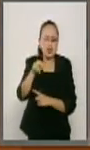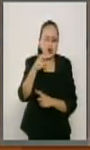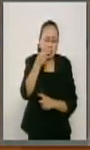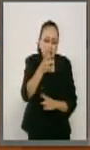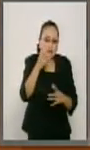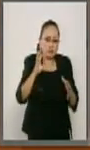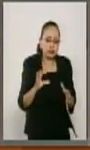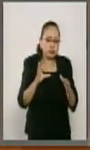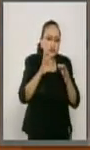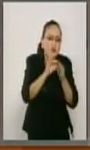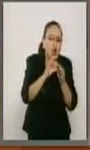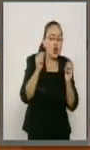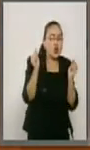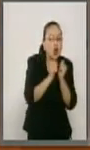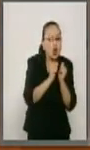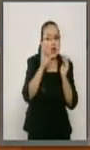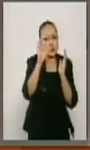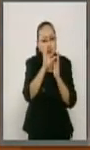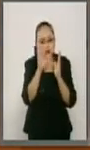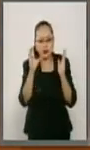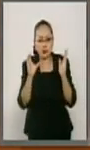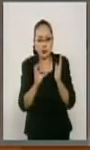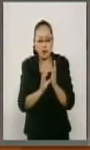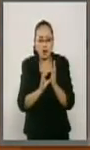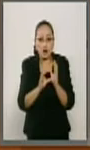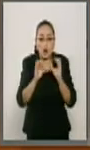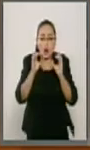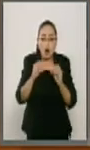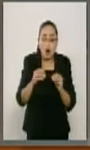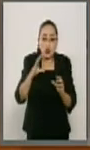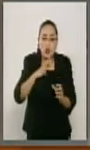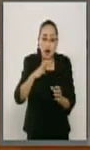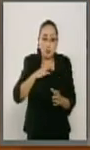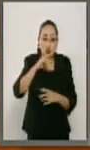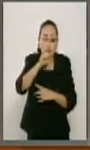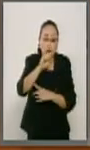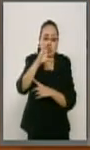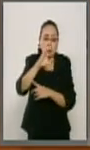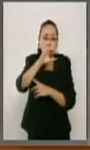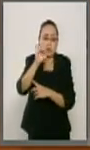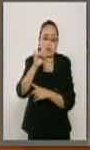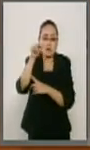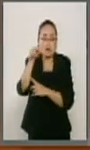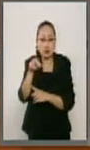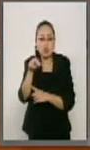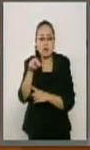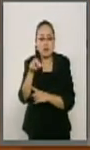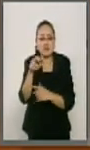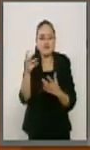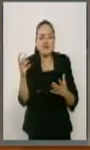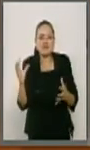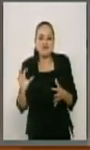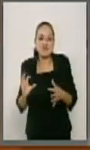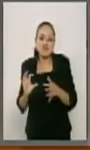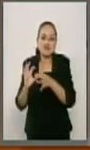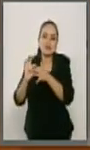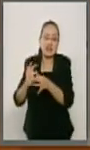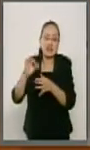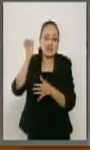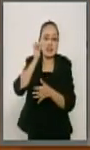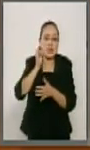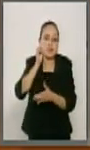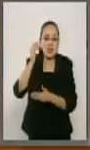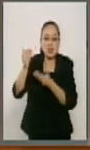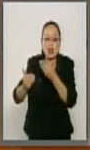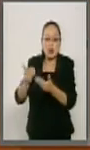constitucionalidad o tenemos una corte dependiente al servicio